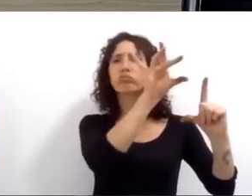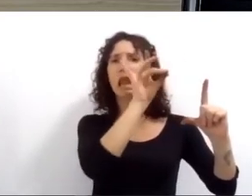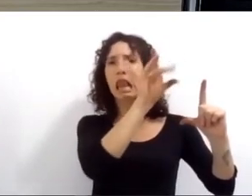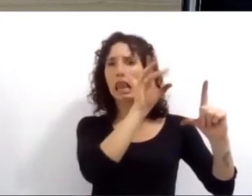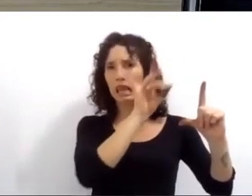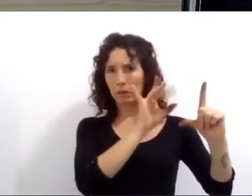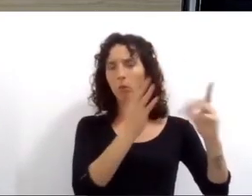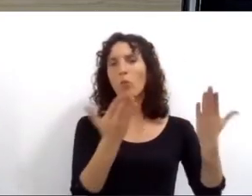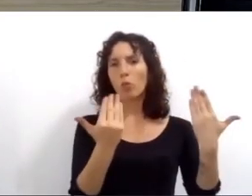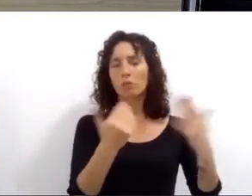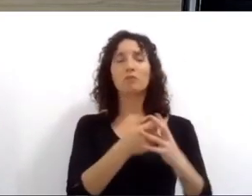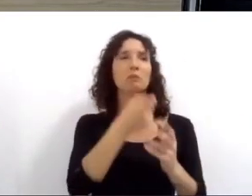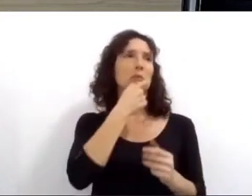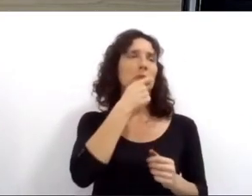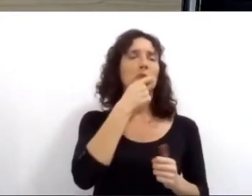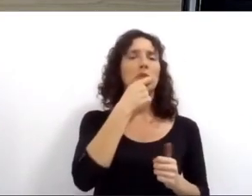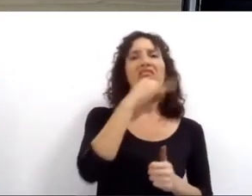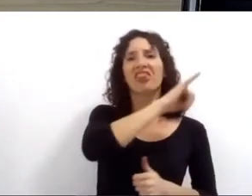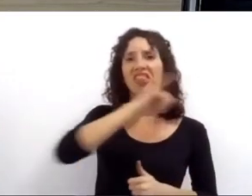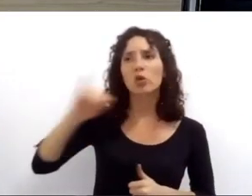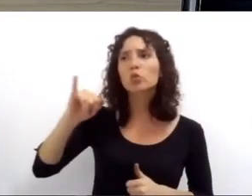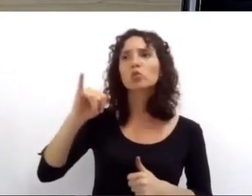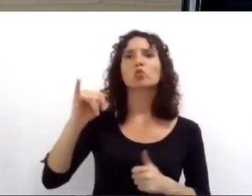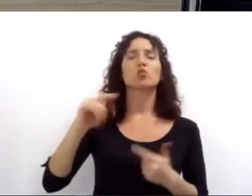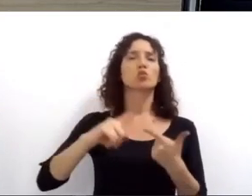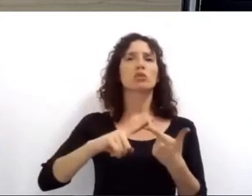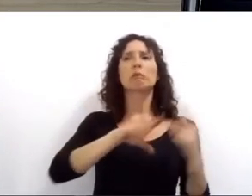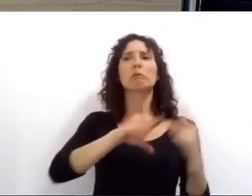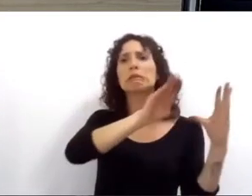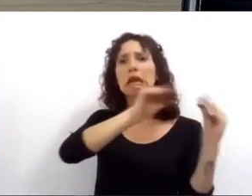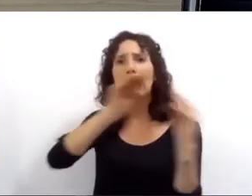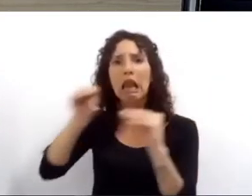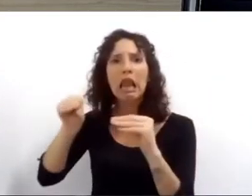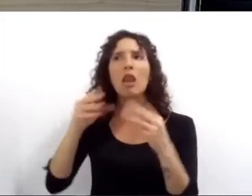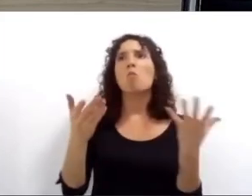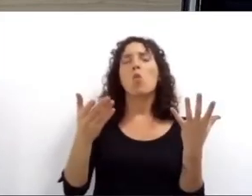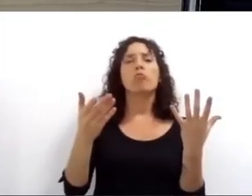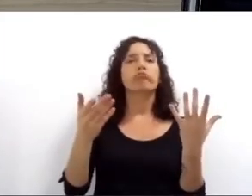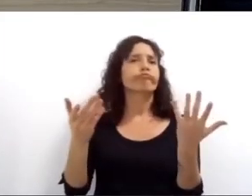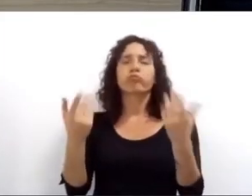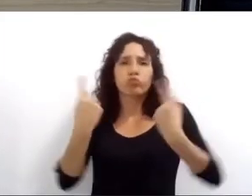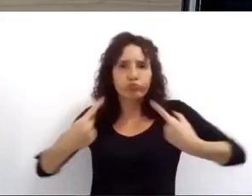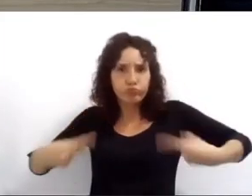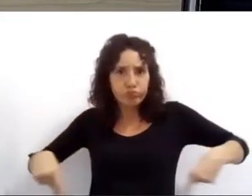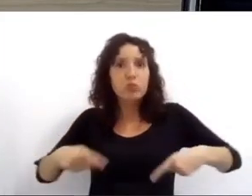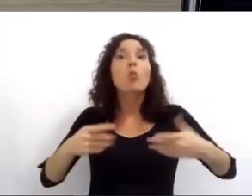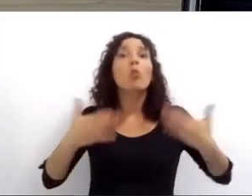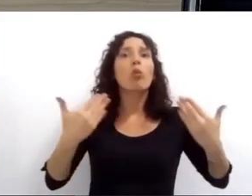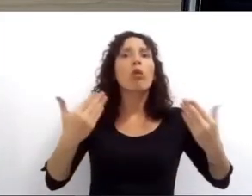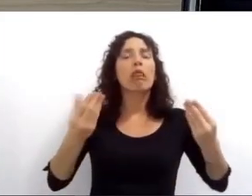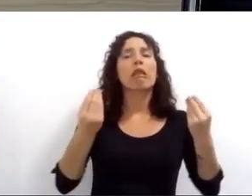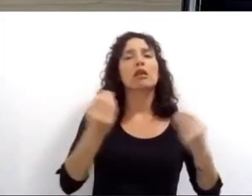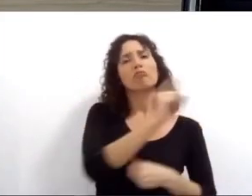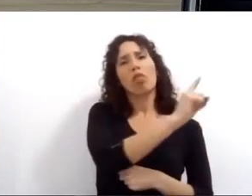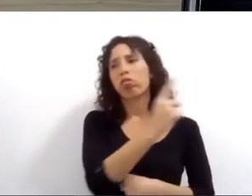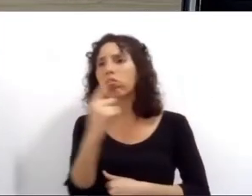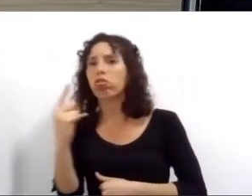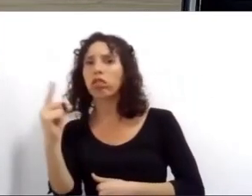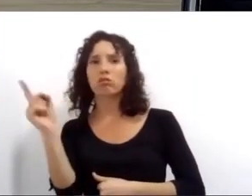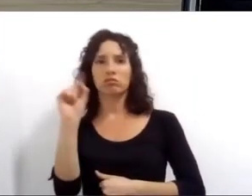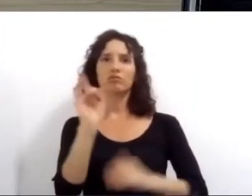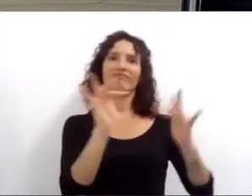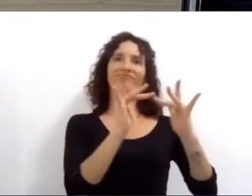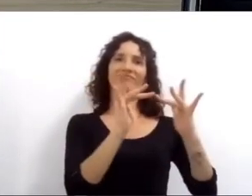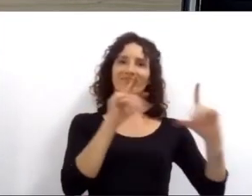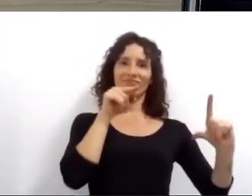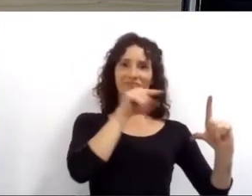servicio reclamo y denuncia desde la perspectiva del vecino y no del estado reduciendo tiempo y burocracia a partir de la